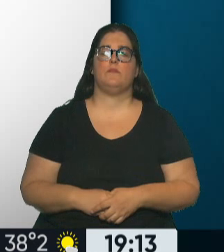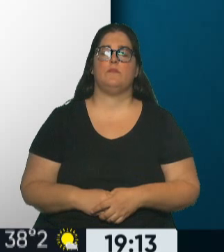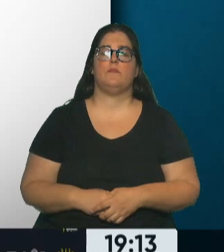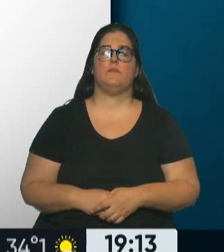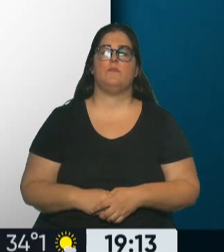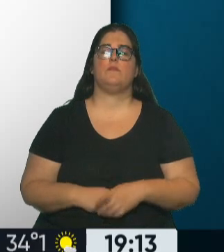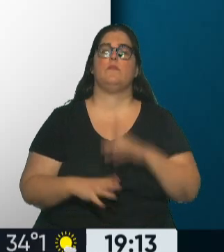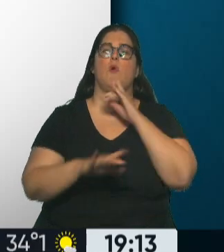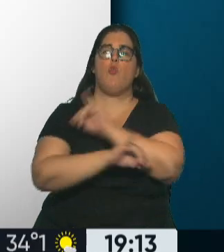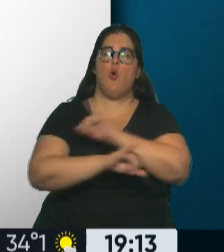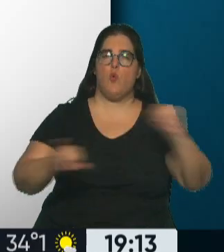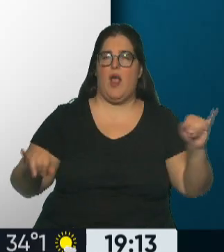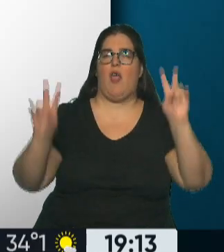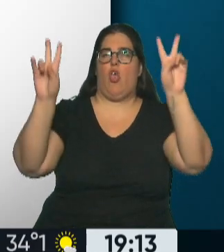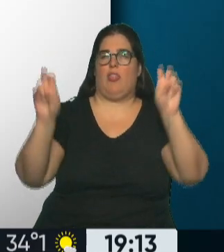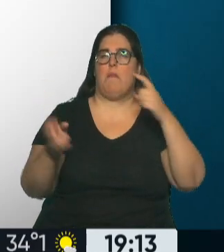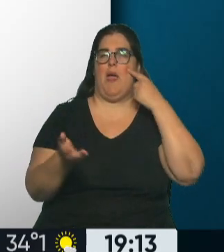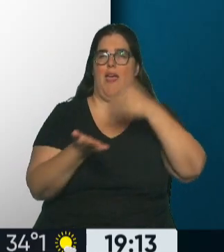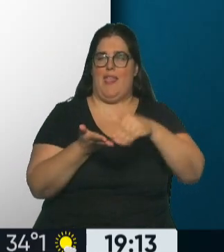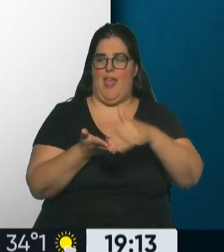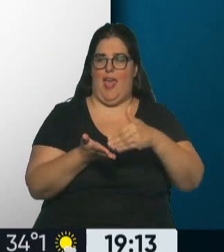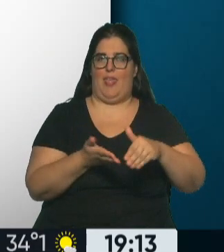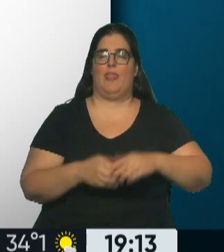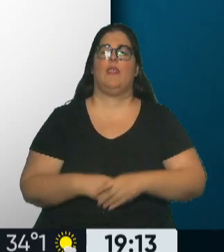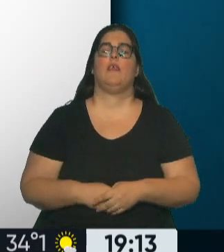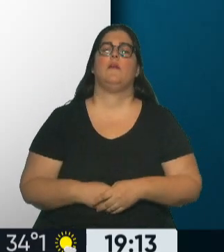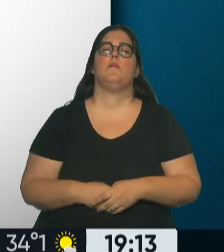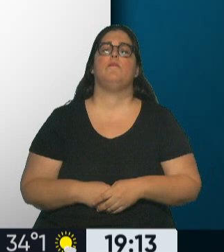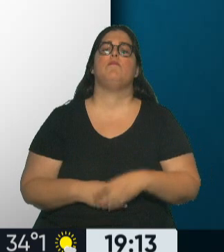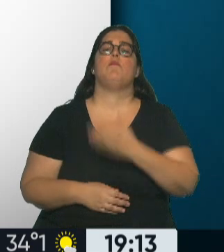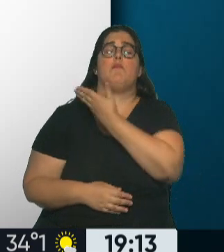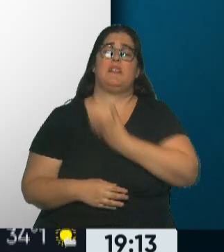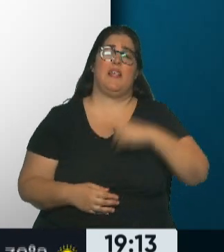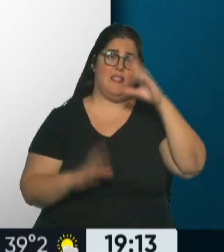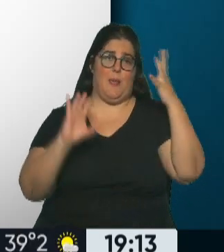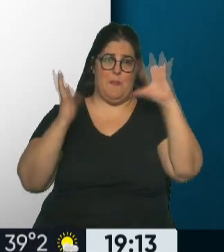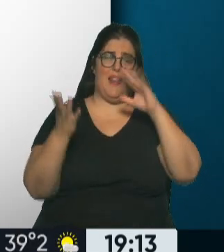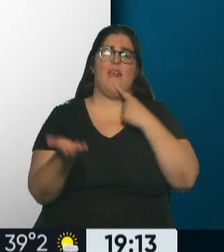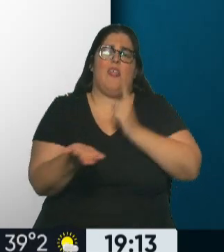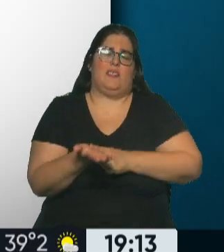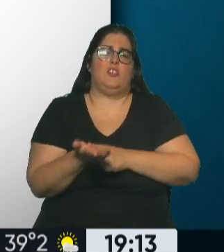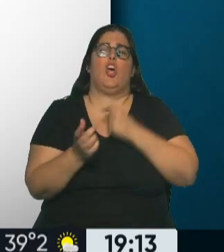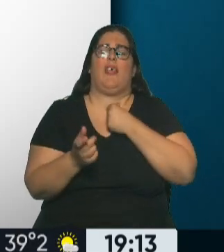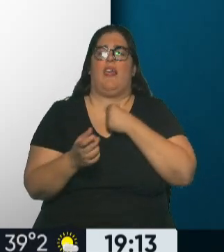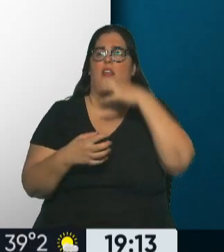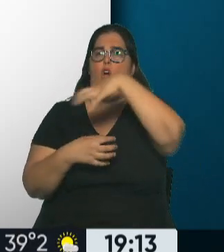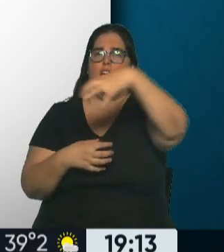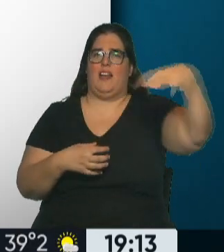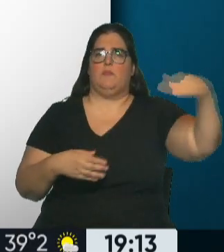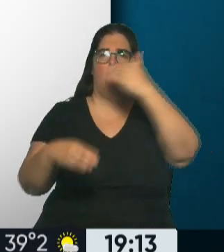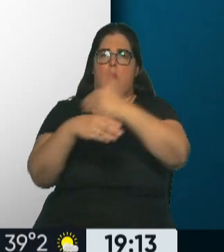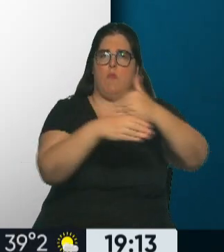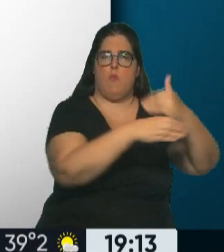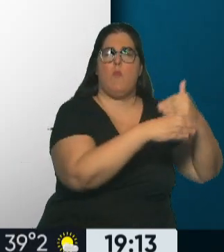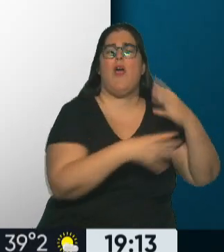Comunicado sobre y nada, y ante la decisión del presidente Milay, de suprimir numerosos organismos de diferentes ministerios, con estructuras